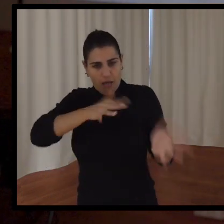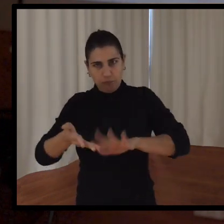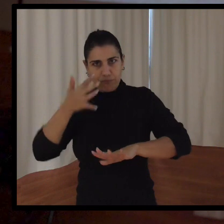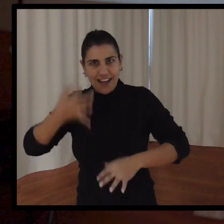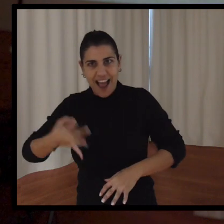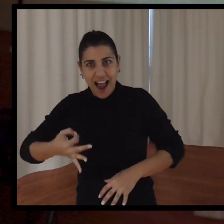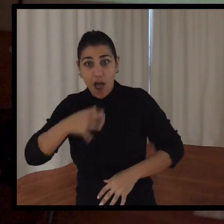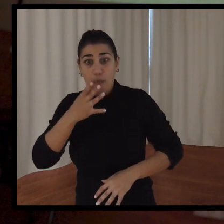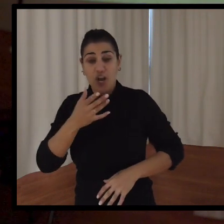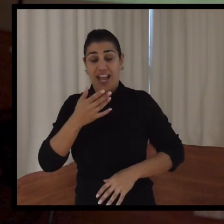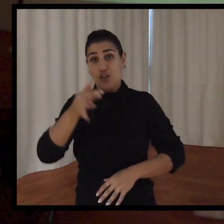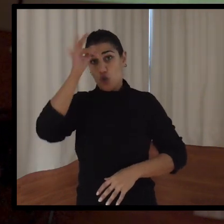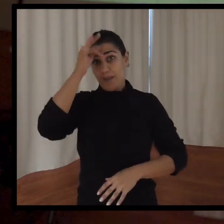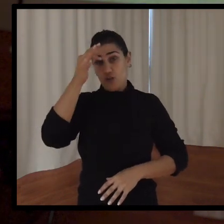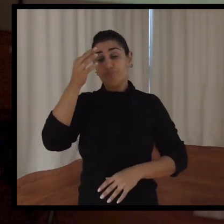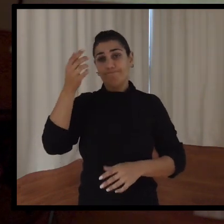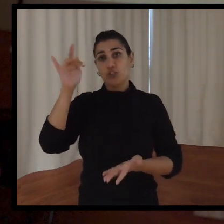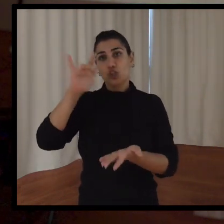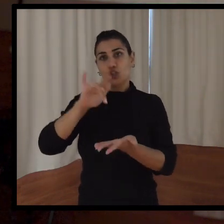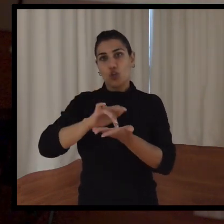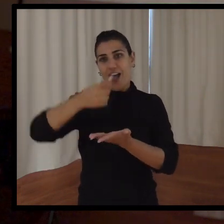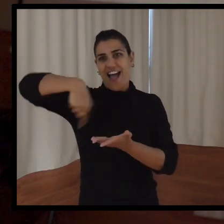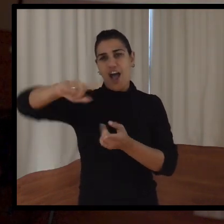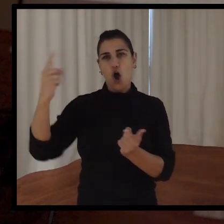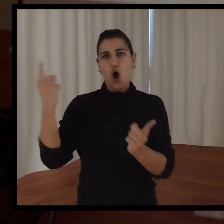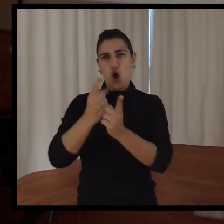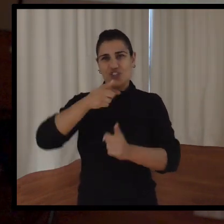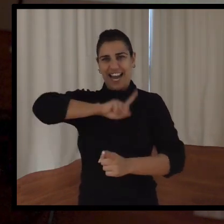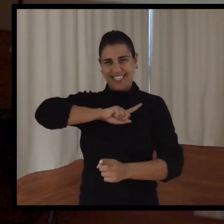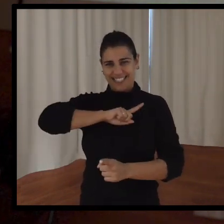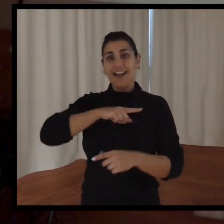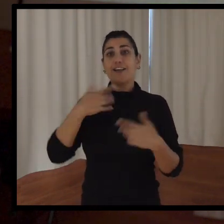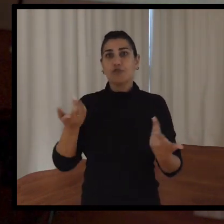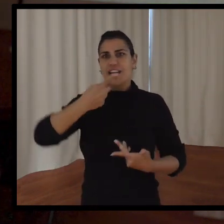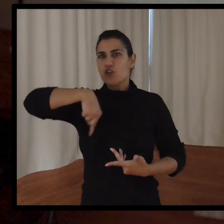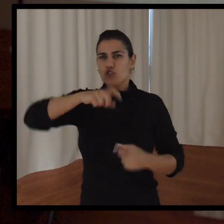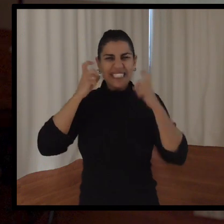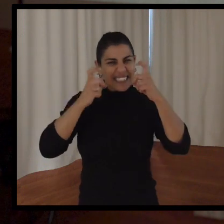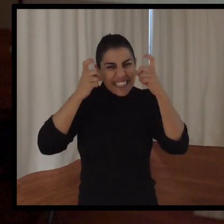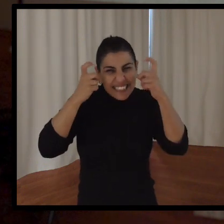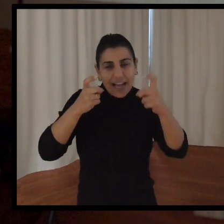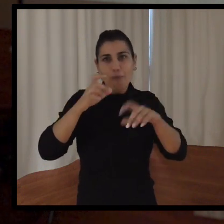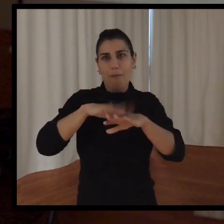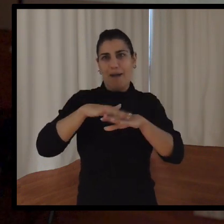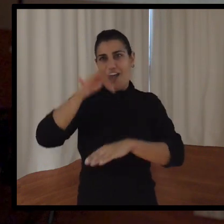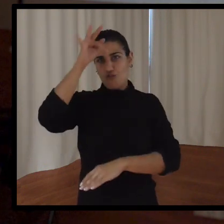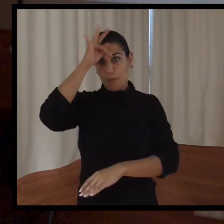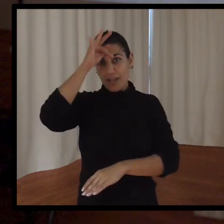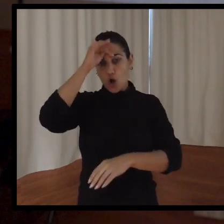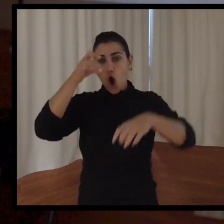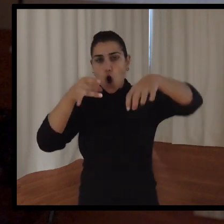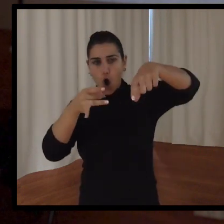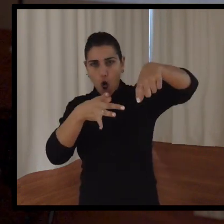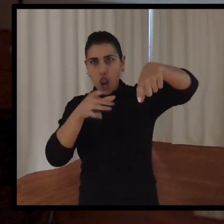jugaban contra nosotros el domingo. Entonces, hicimos todo lo posible y más para que el domingo hicieran goles. En